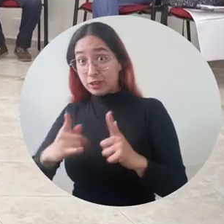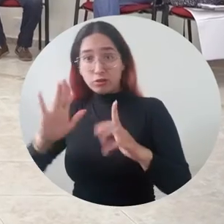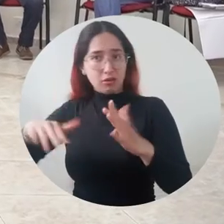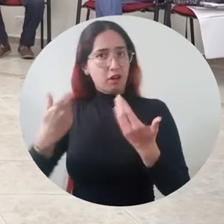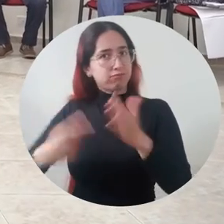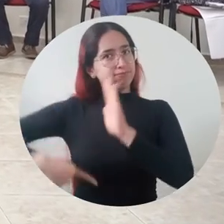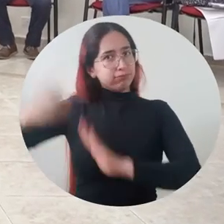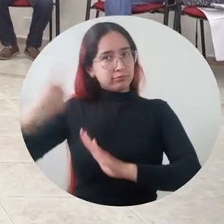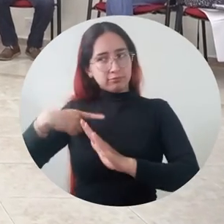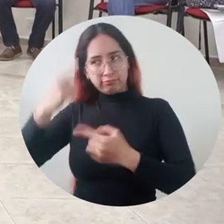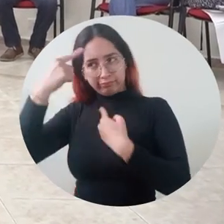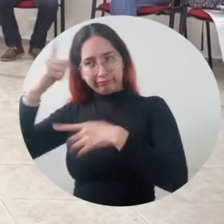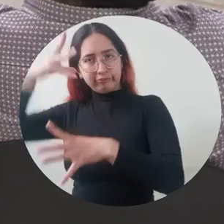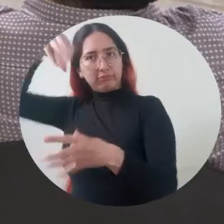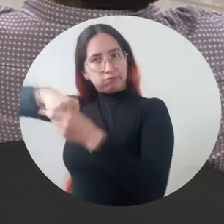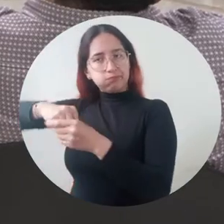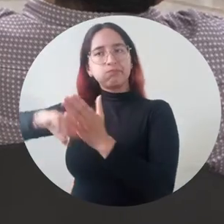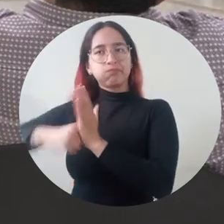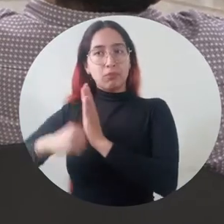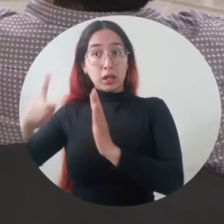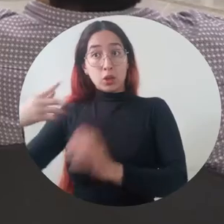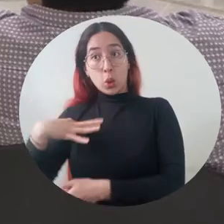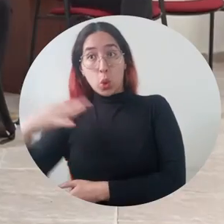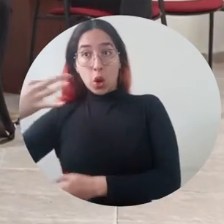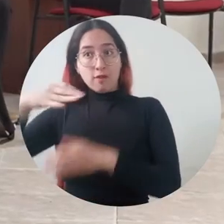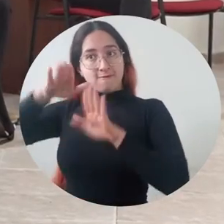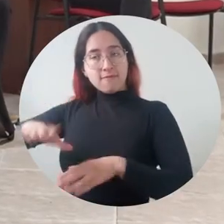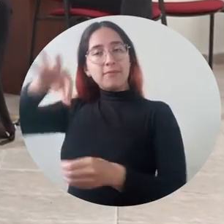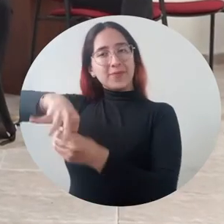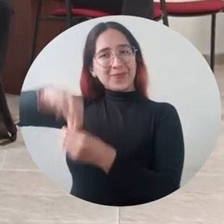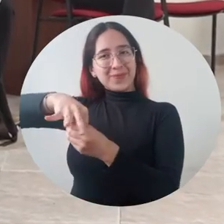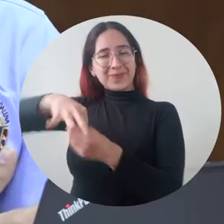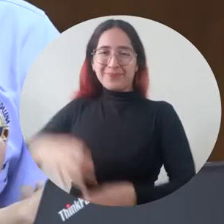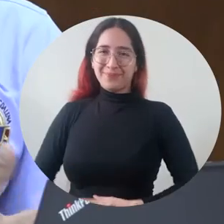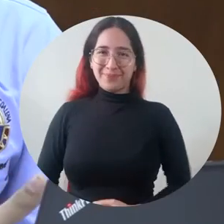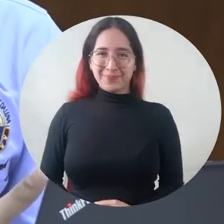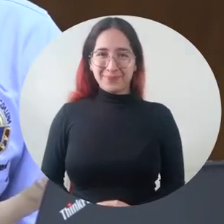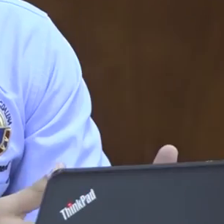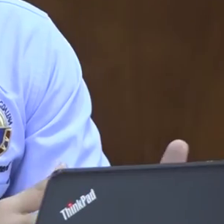quedarás inscrito para aspirar a las elecciones de representantes.